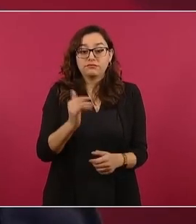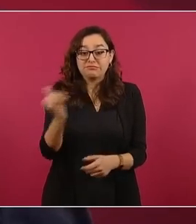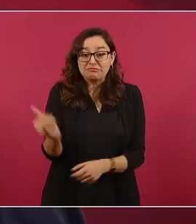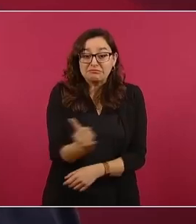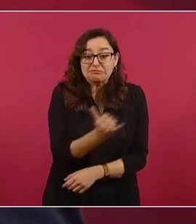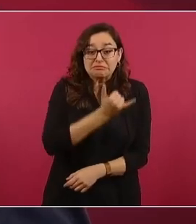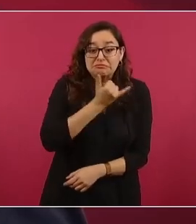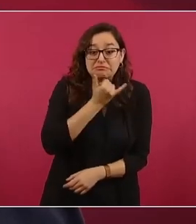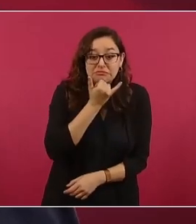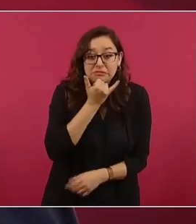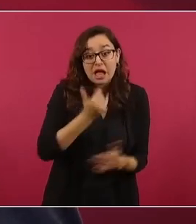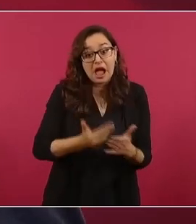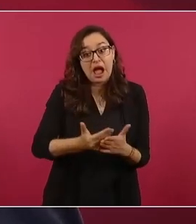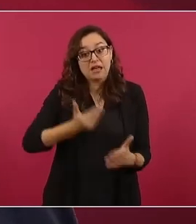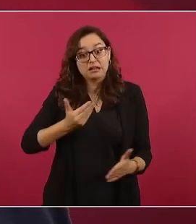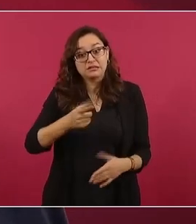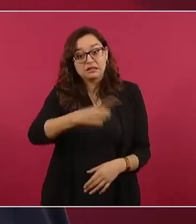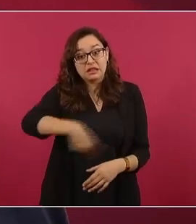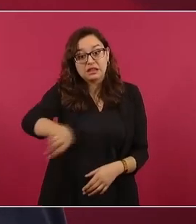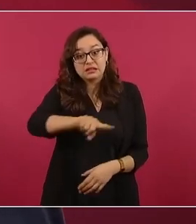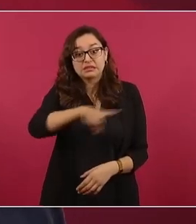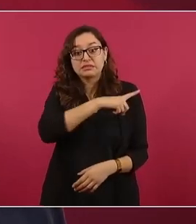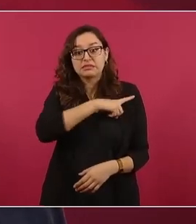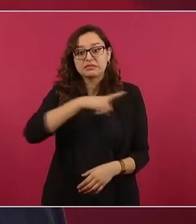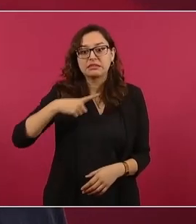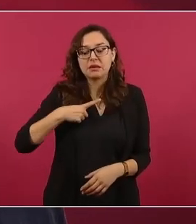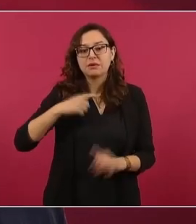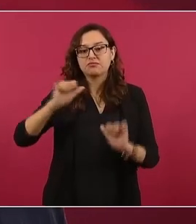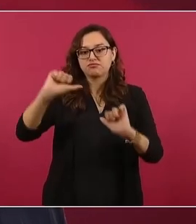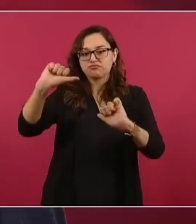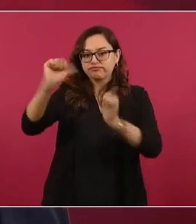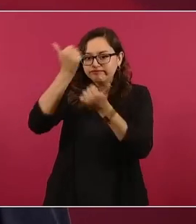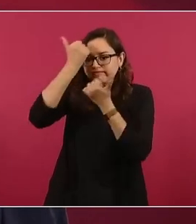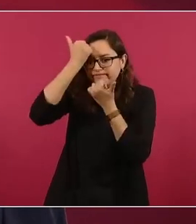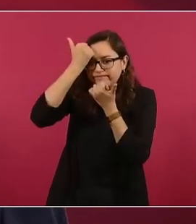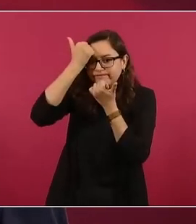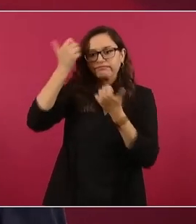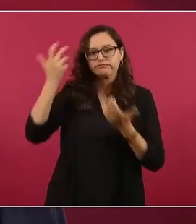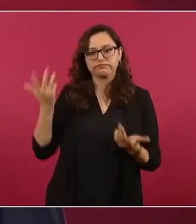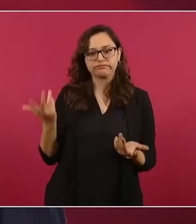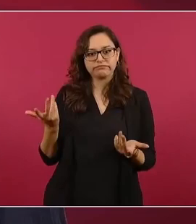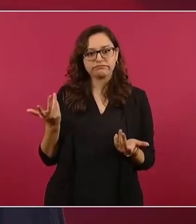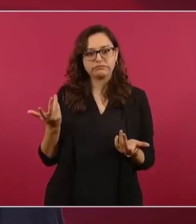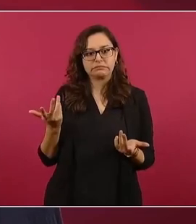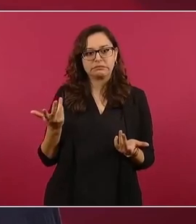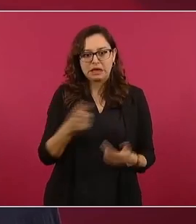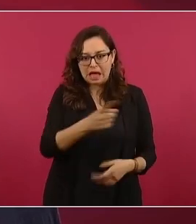Cometí este error y me arrepiento.